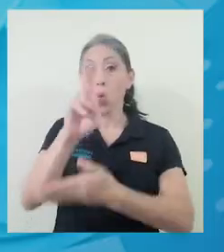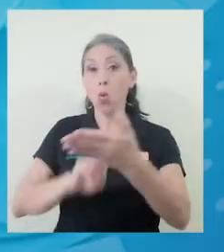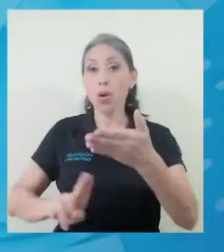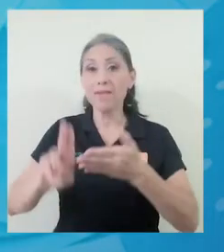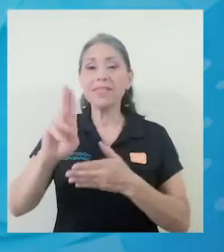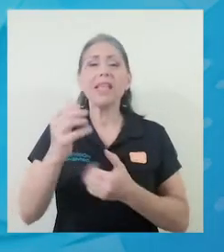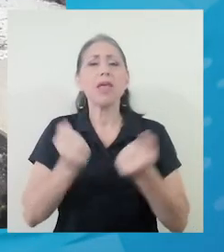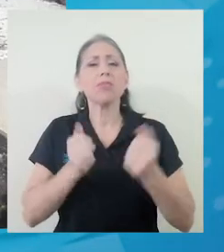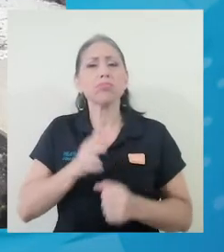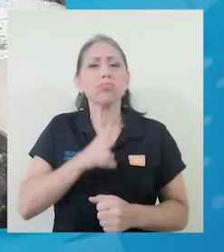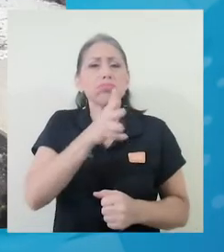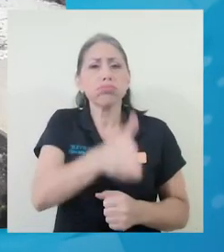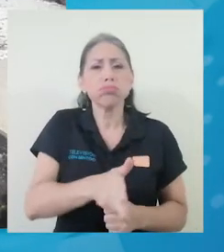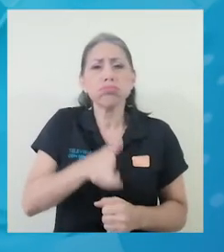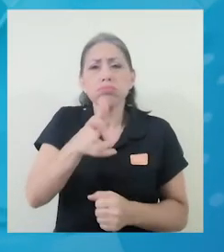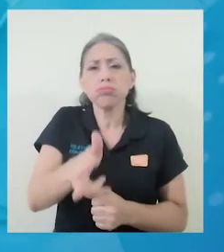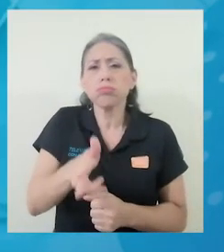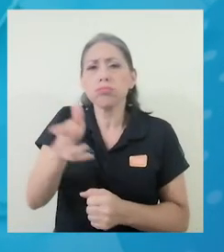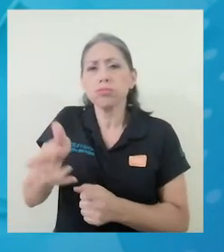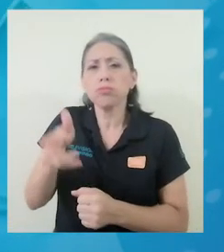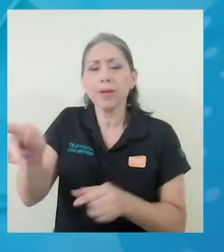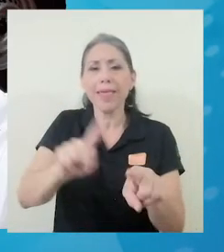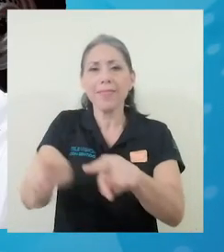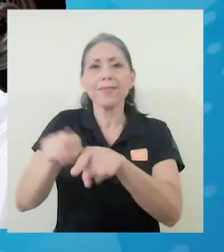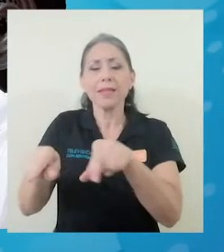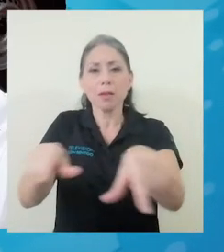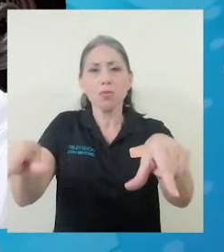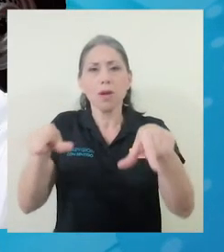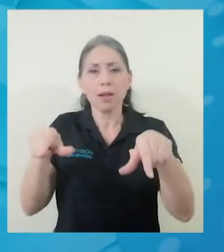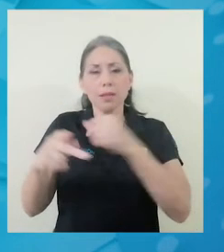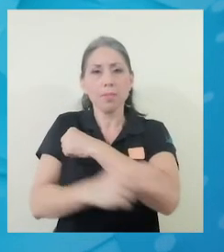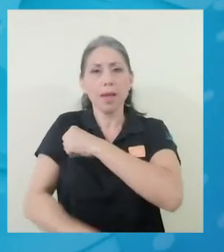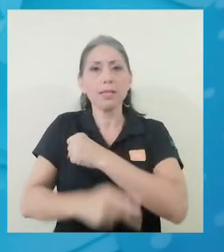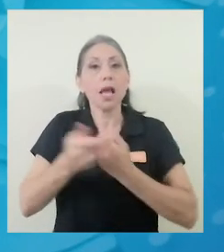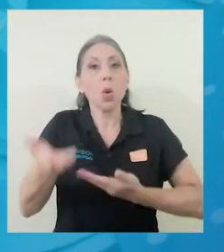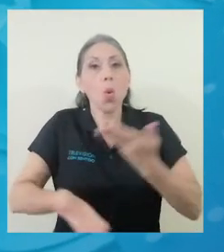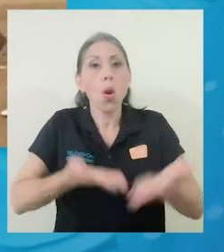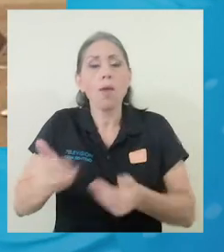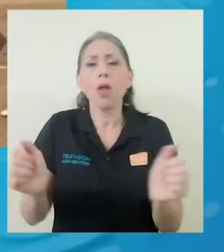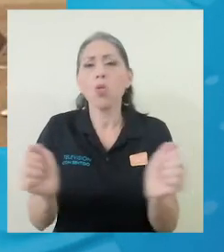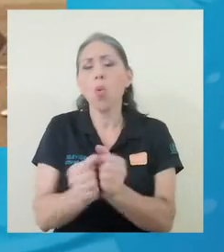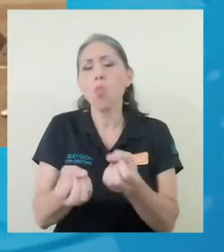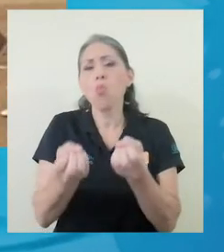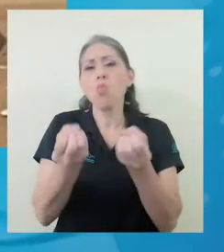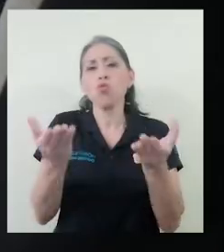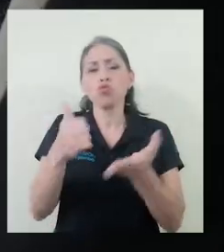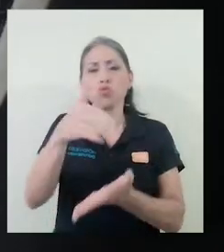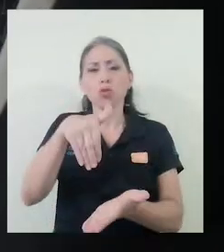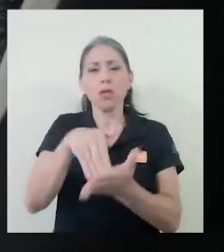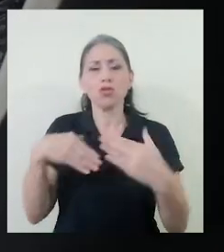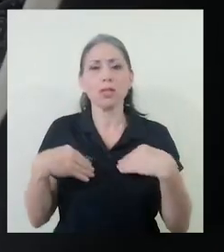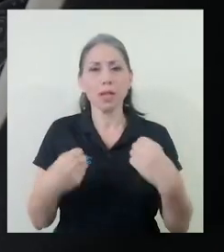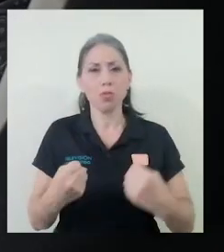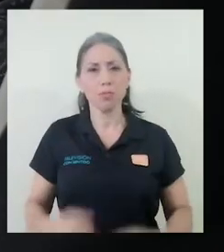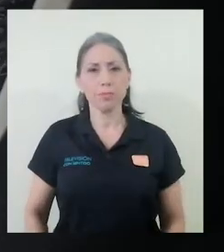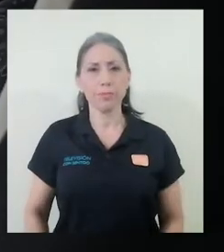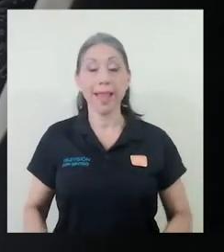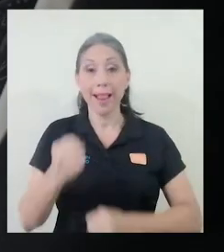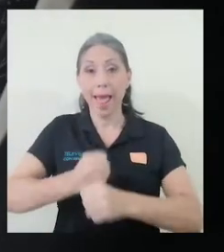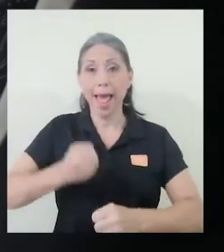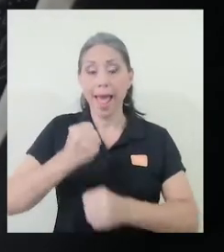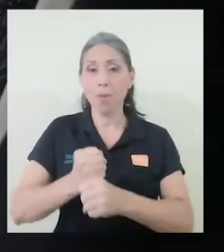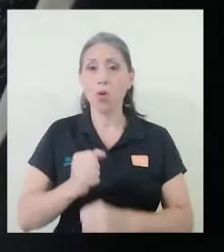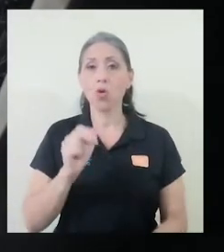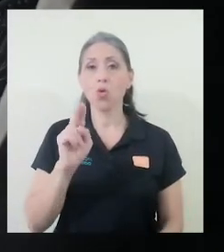ha llegado a las distintas regiones del país y ha colaborado con numerosos centros de salud. La labor